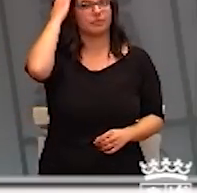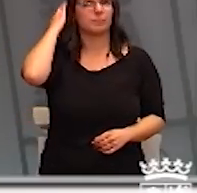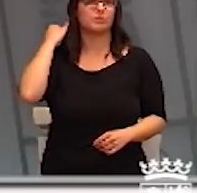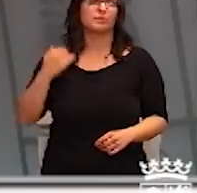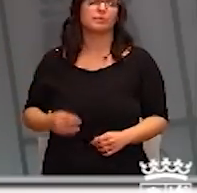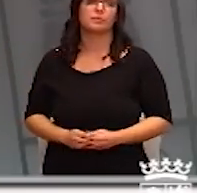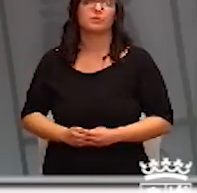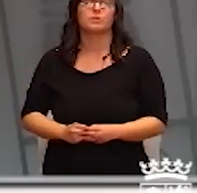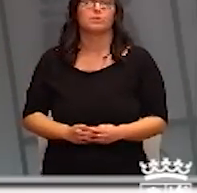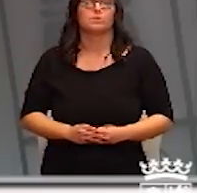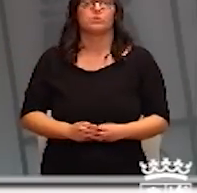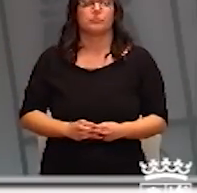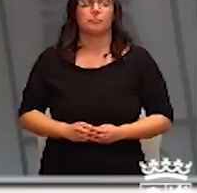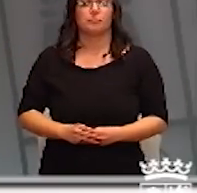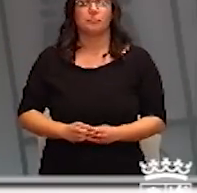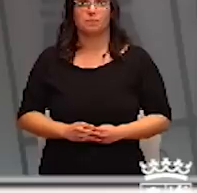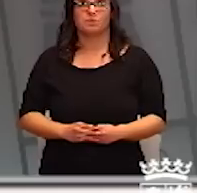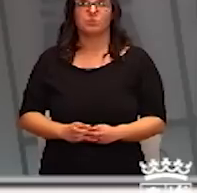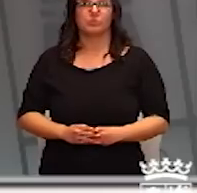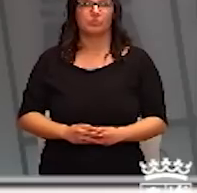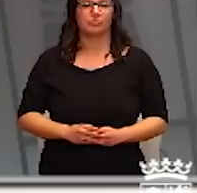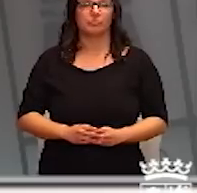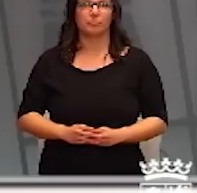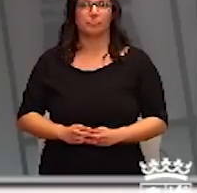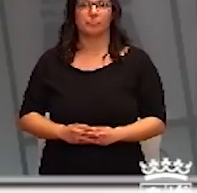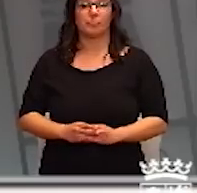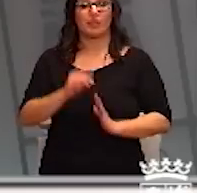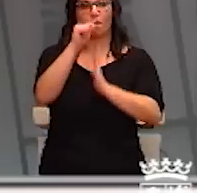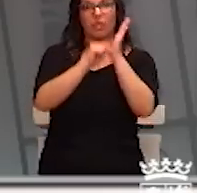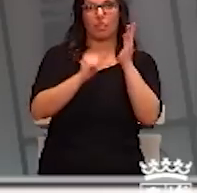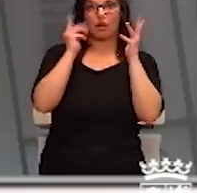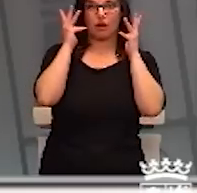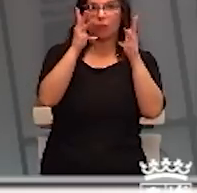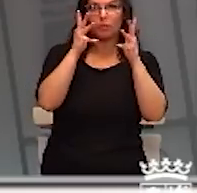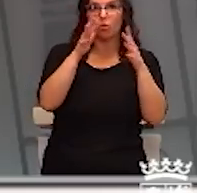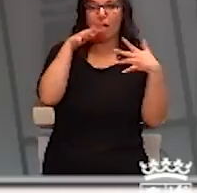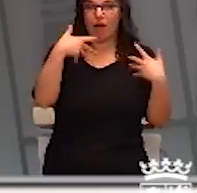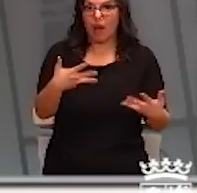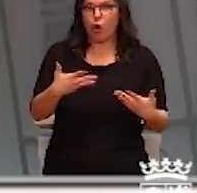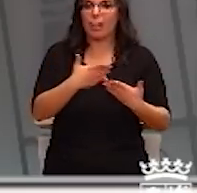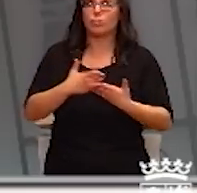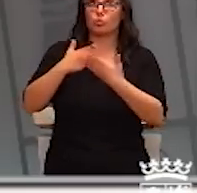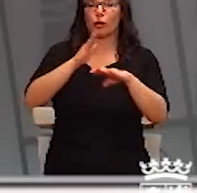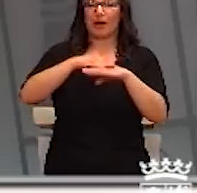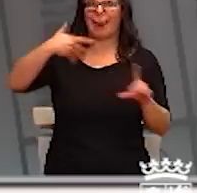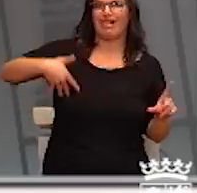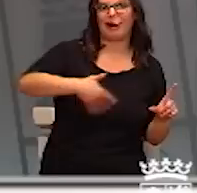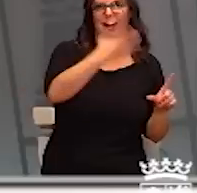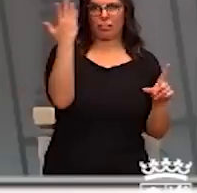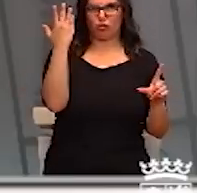Con respecto a medidas y recomendaciones que en este momento se están estudiando para el conjunto